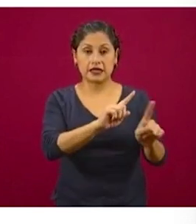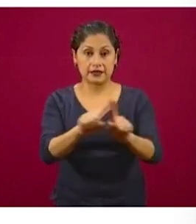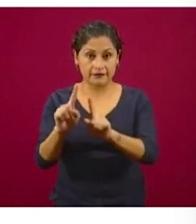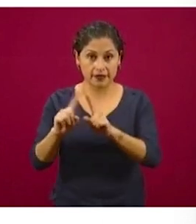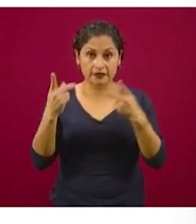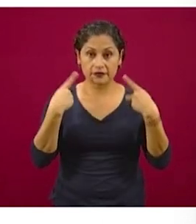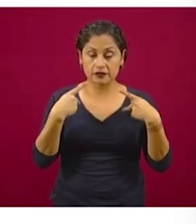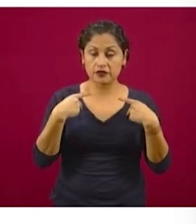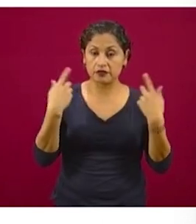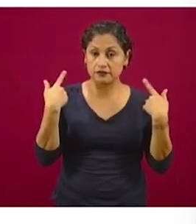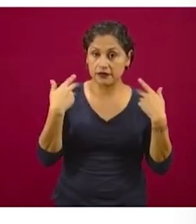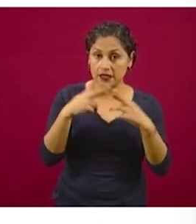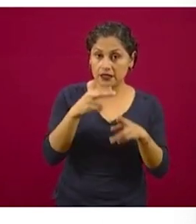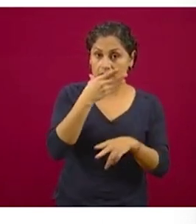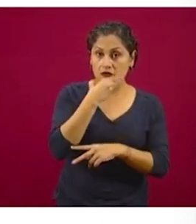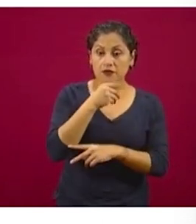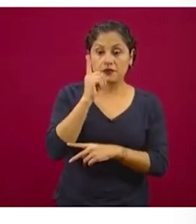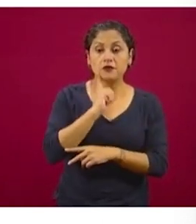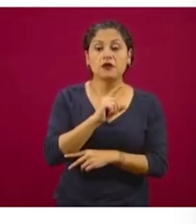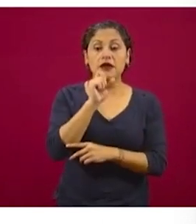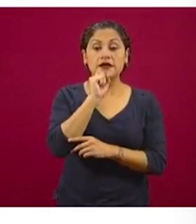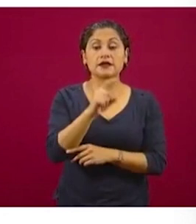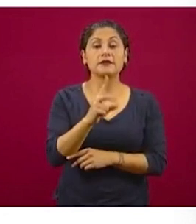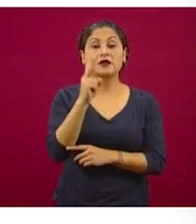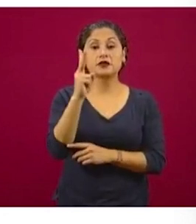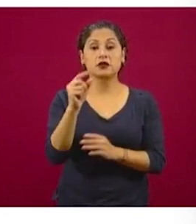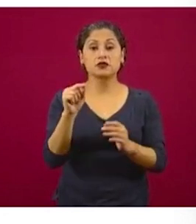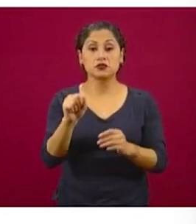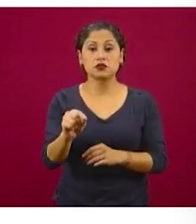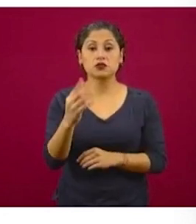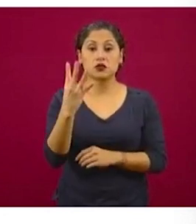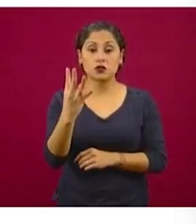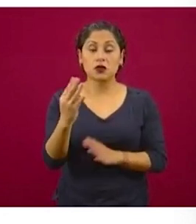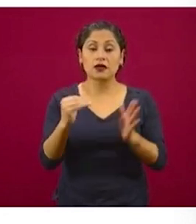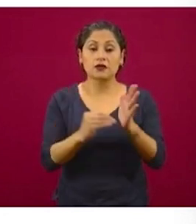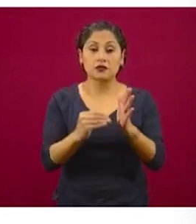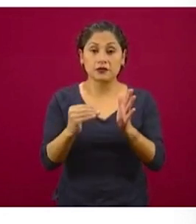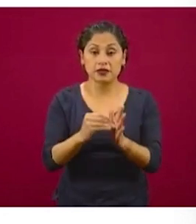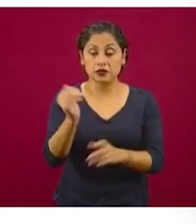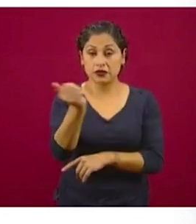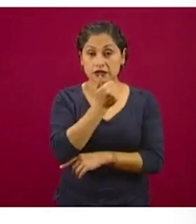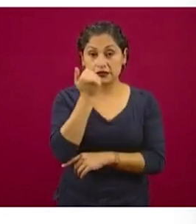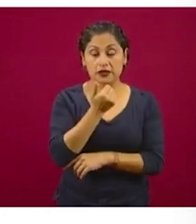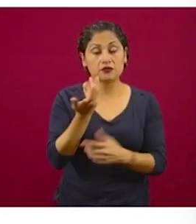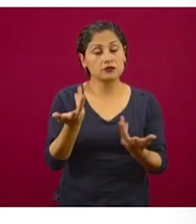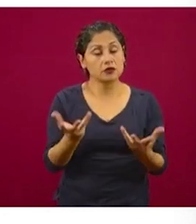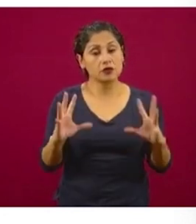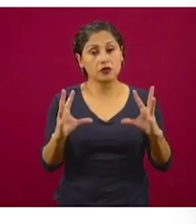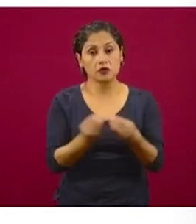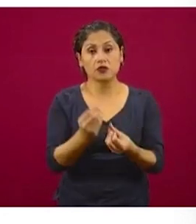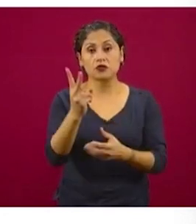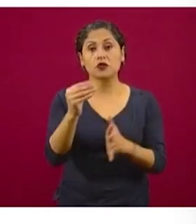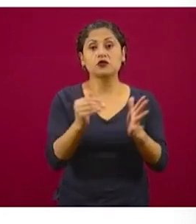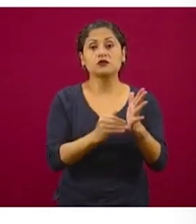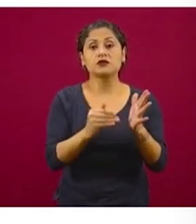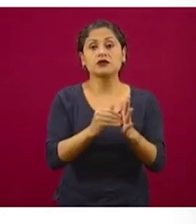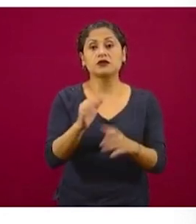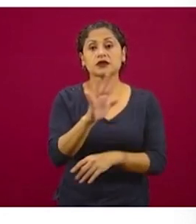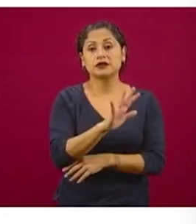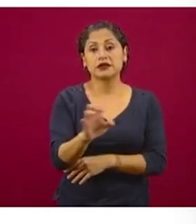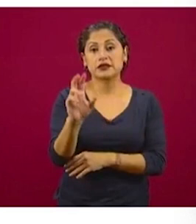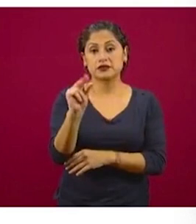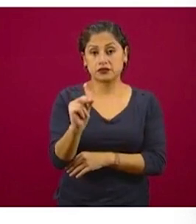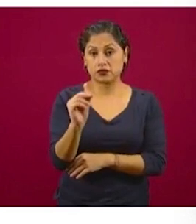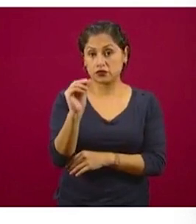y 2.4 millones de alumnos, en total 2 millones 580 mil